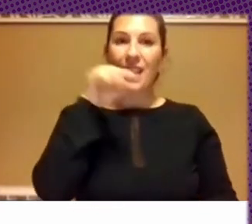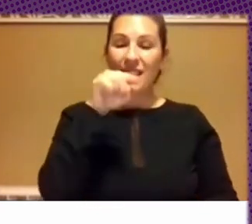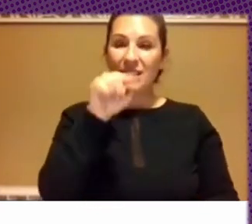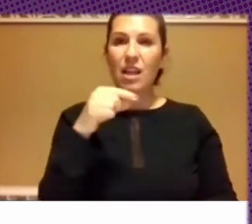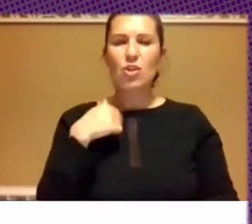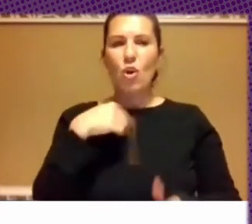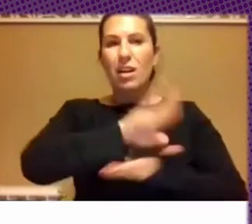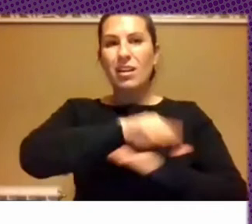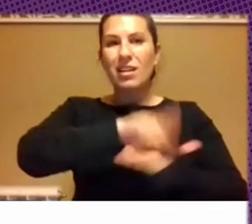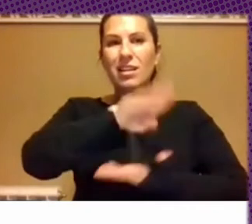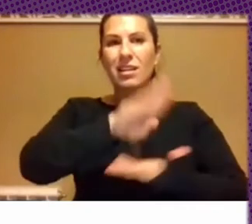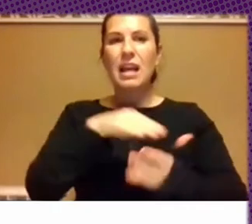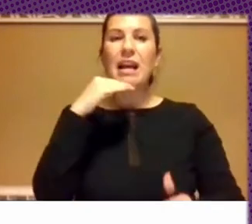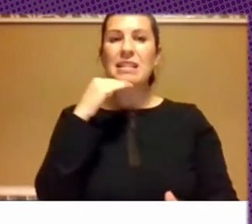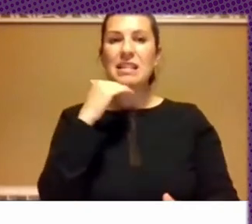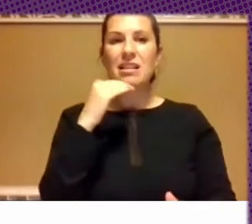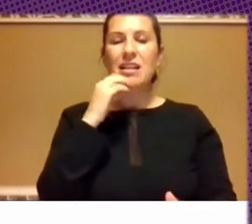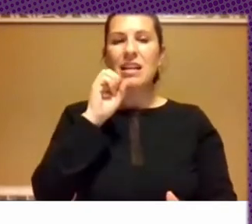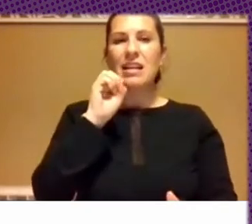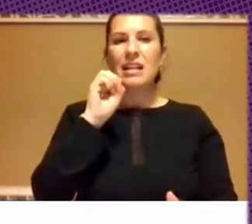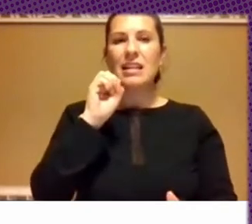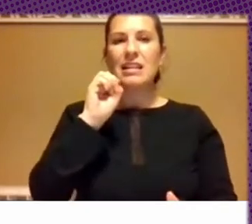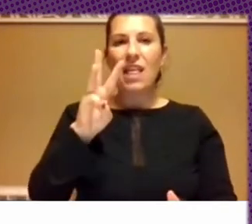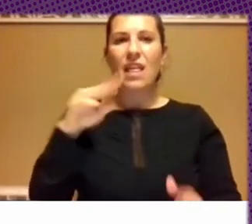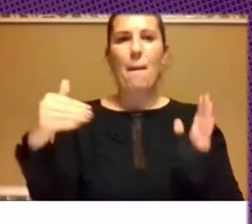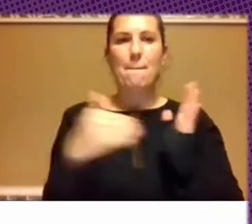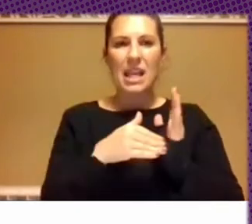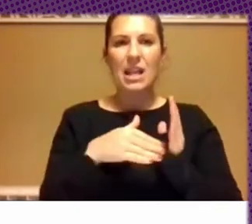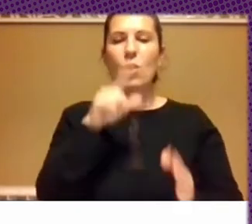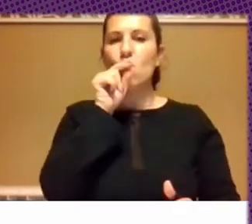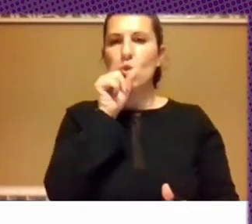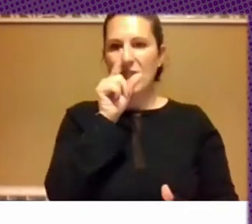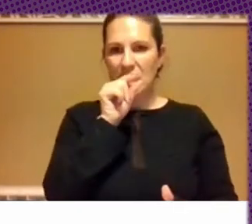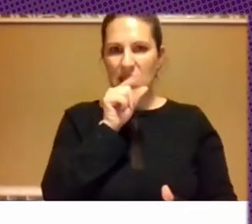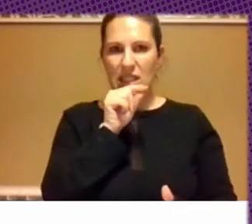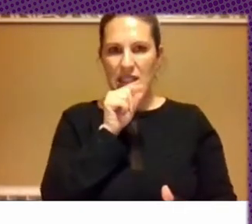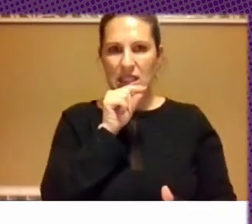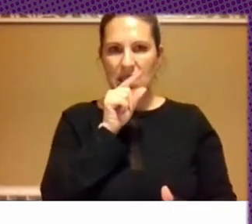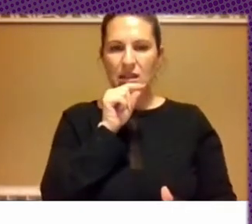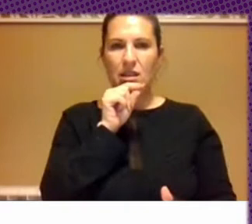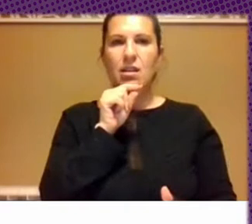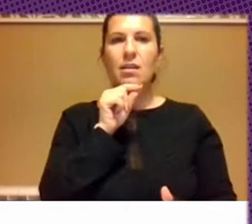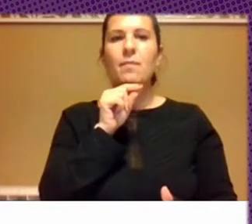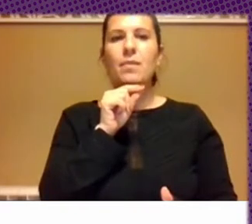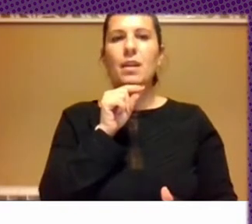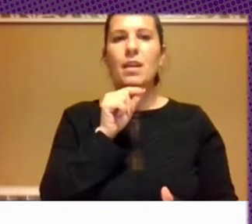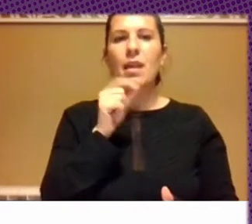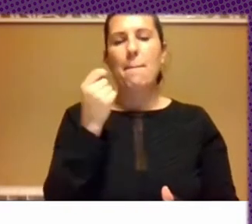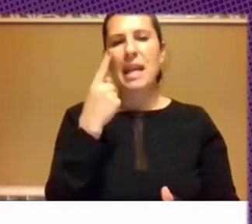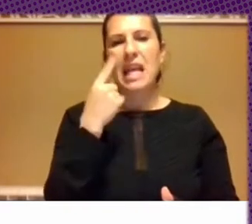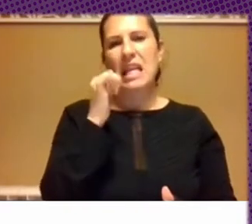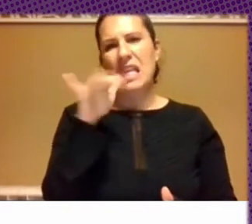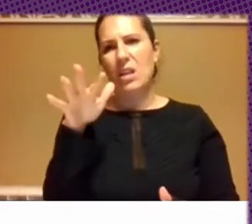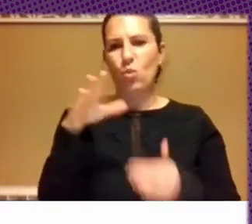casi tres, tres mil, eh, trece mil tweets de un mil y picos